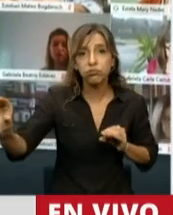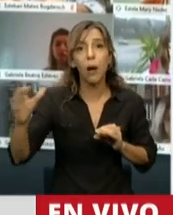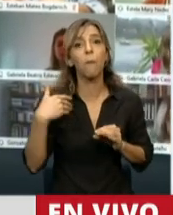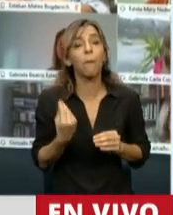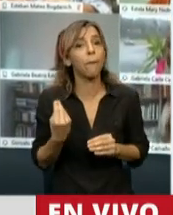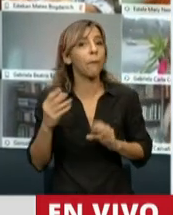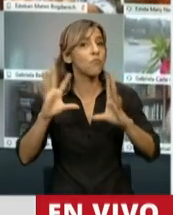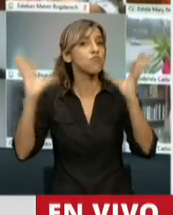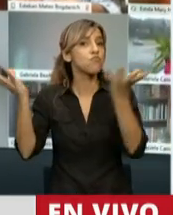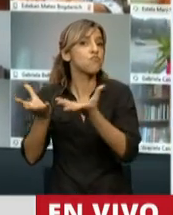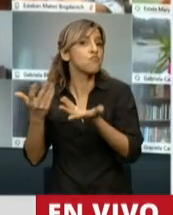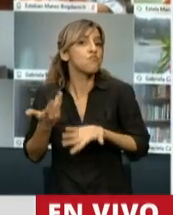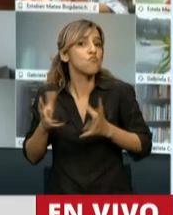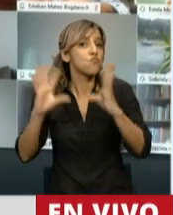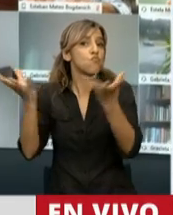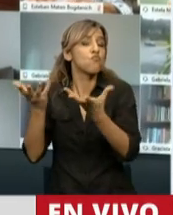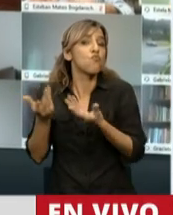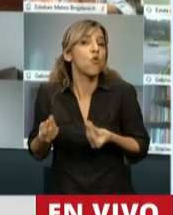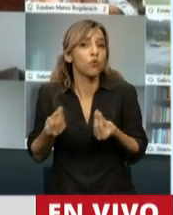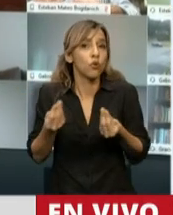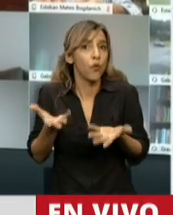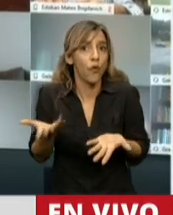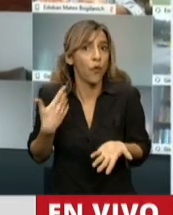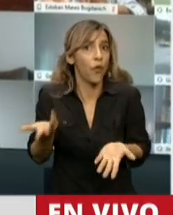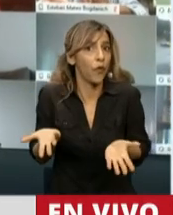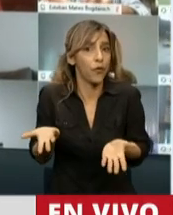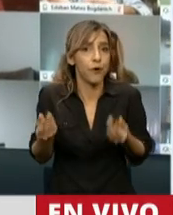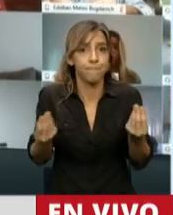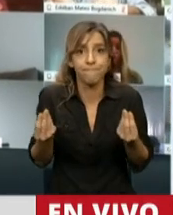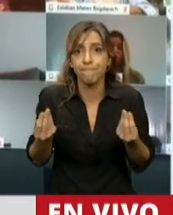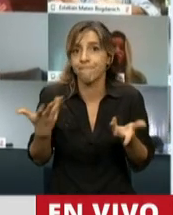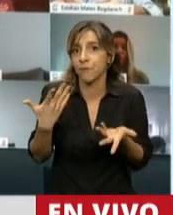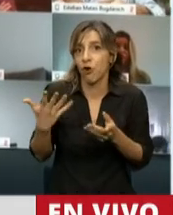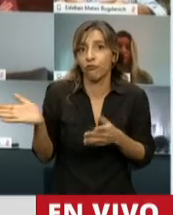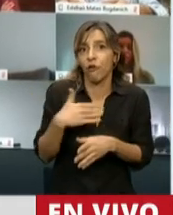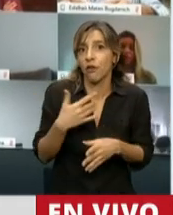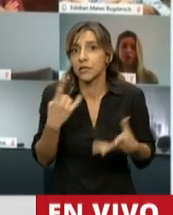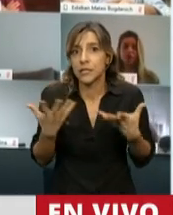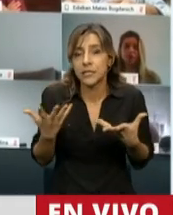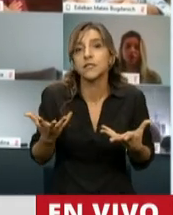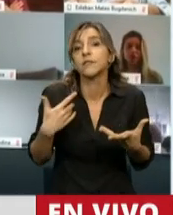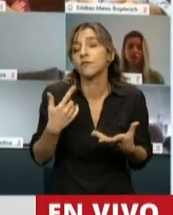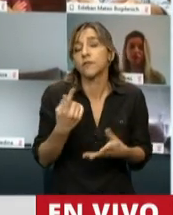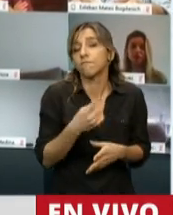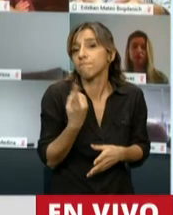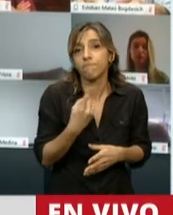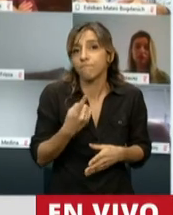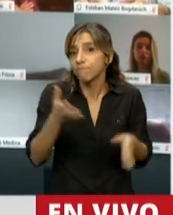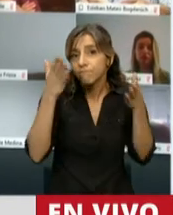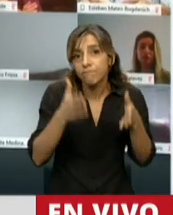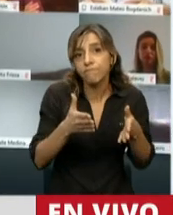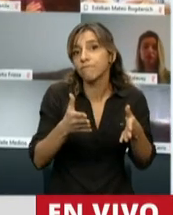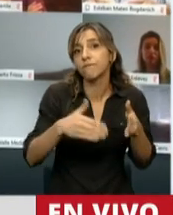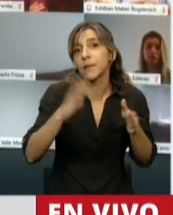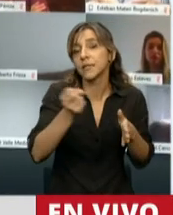que pueda resistir energía. La única manera que vamos a salir adelante es poniendo en marcha el aparato